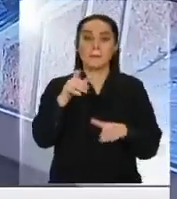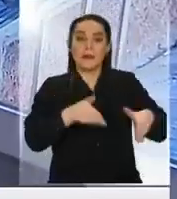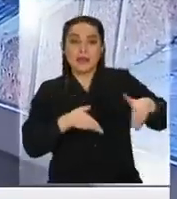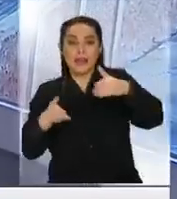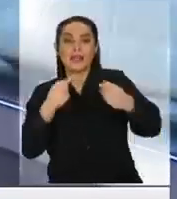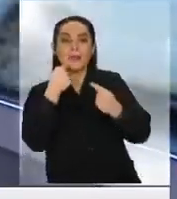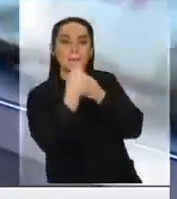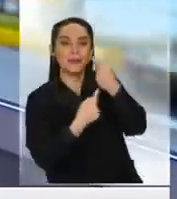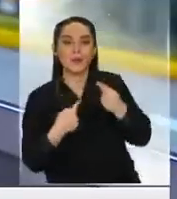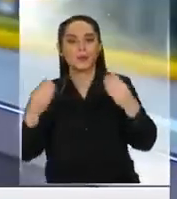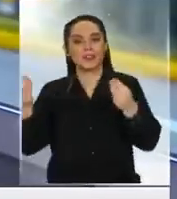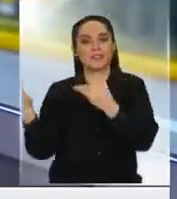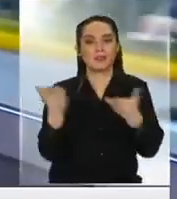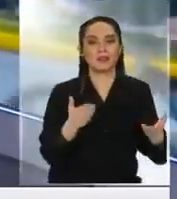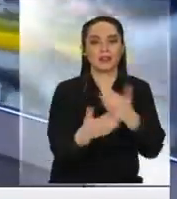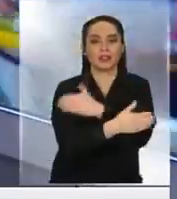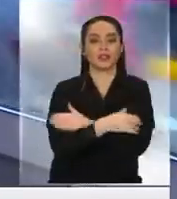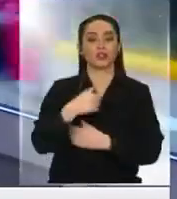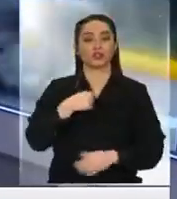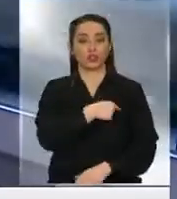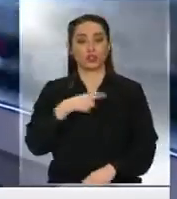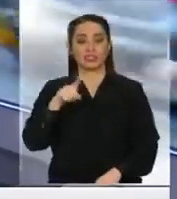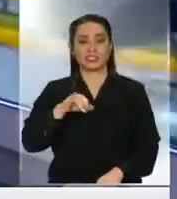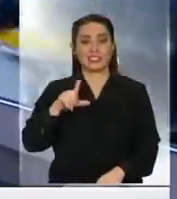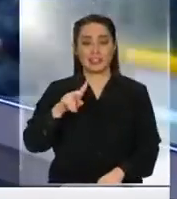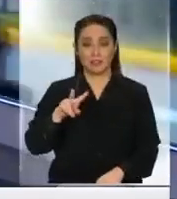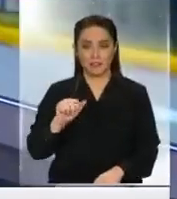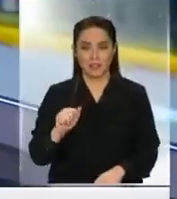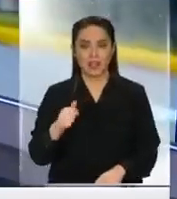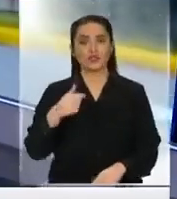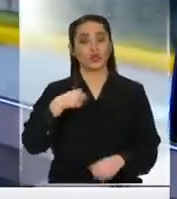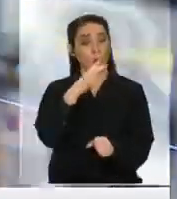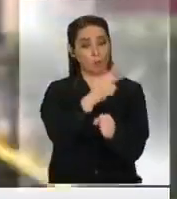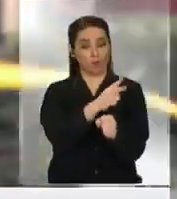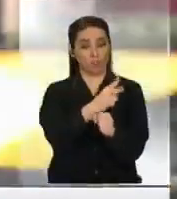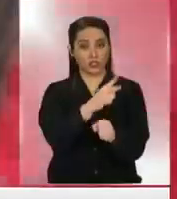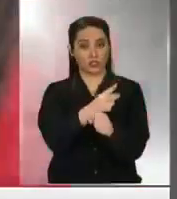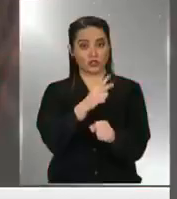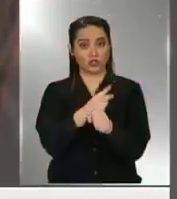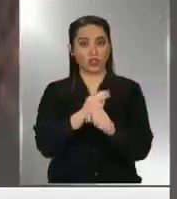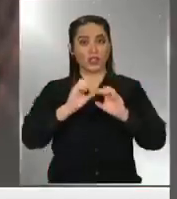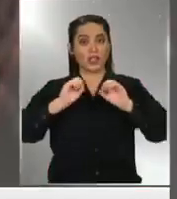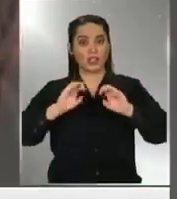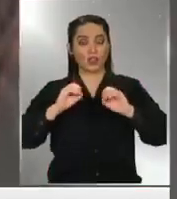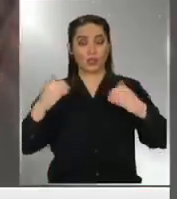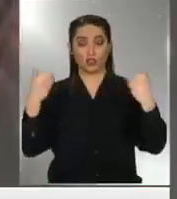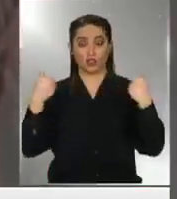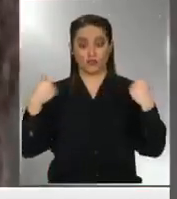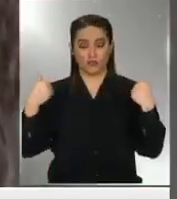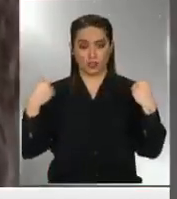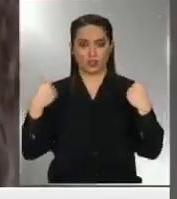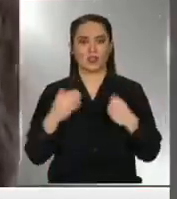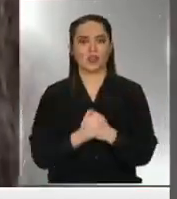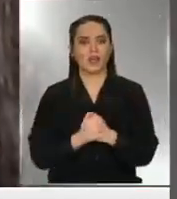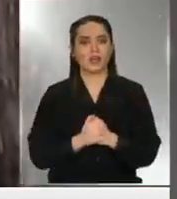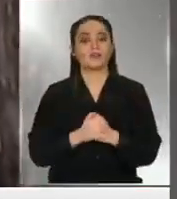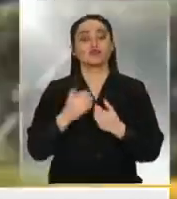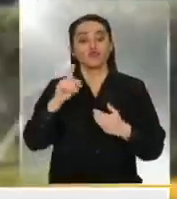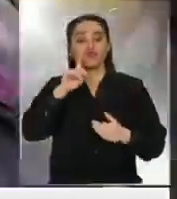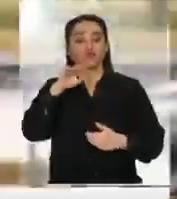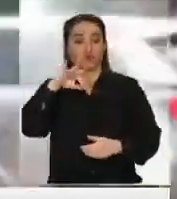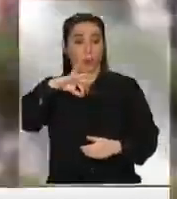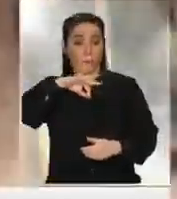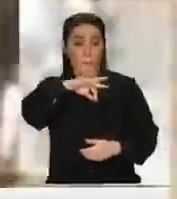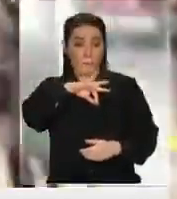Bienvenida. Abrazo grande. Soy Silvia Medina. Soy una profesora de educación física pensionada.